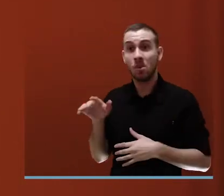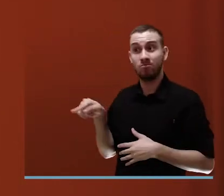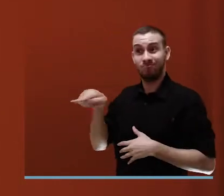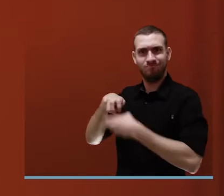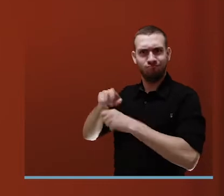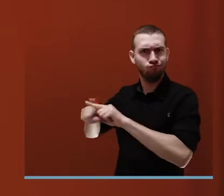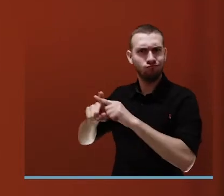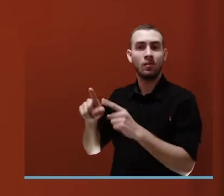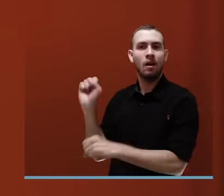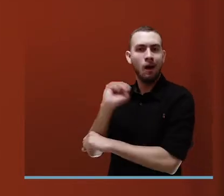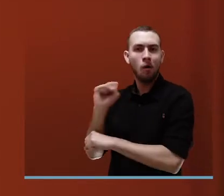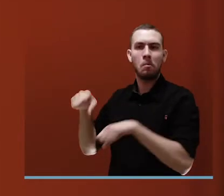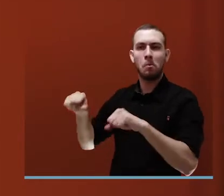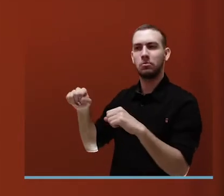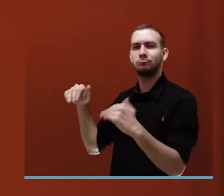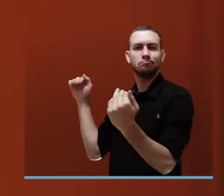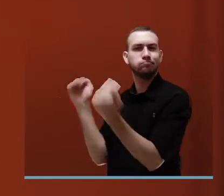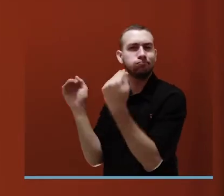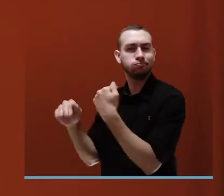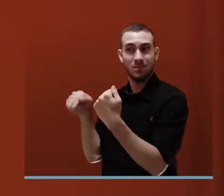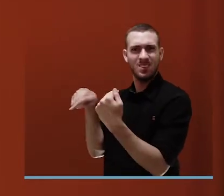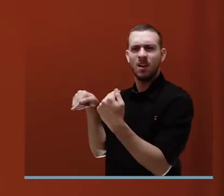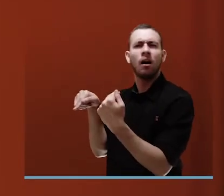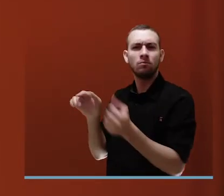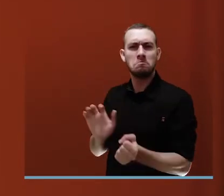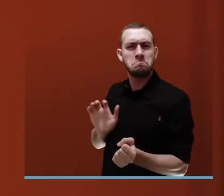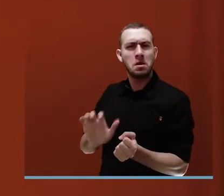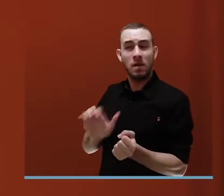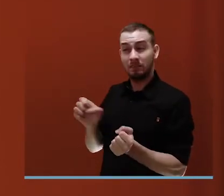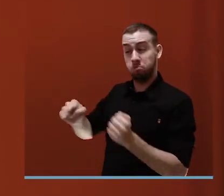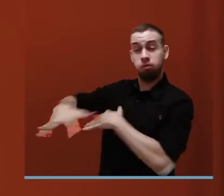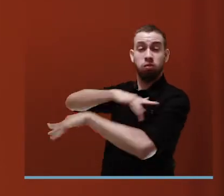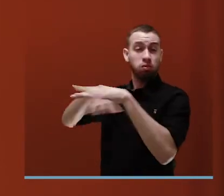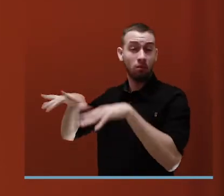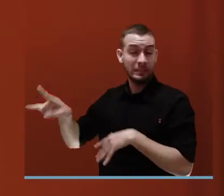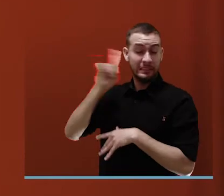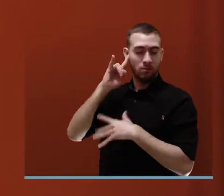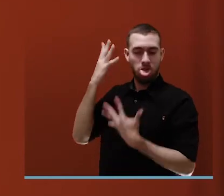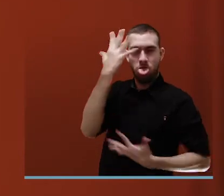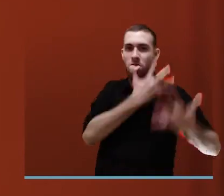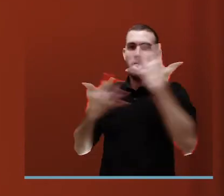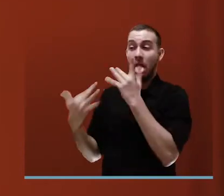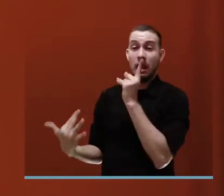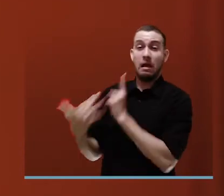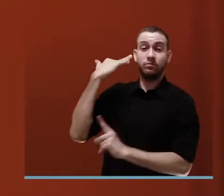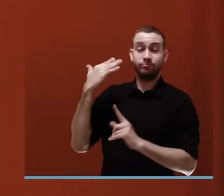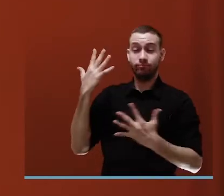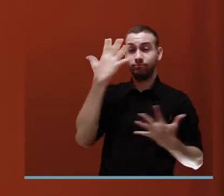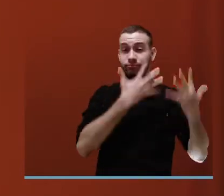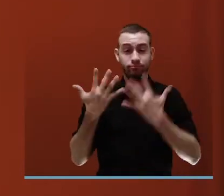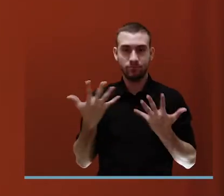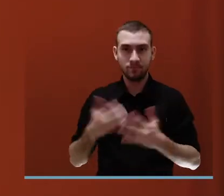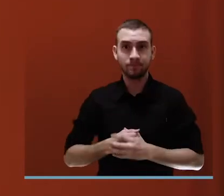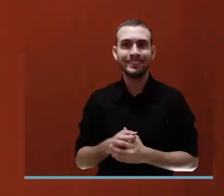sonidos como los pitos de motos y carros, ya que pueden opacar señales importantes. Además, que aumentan la